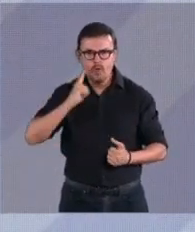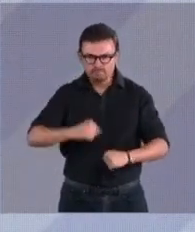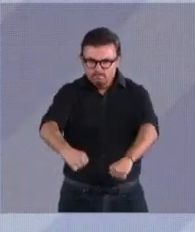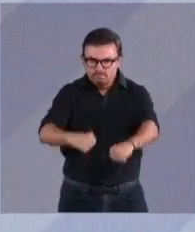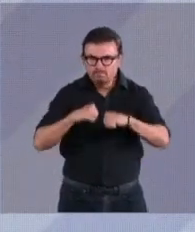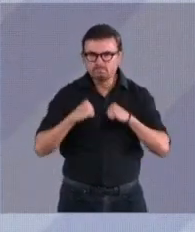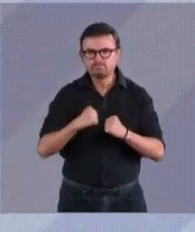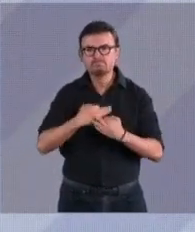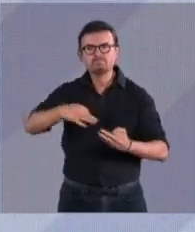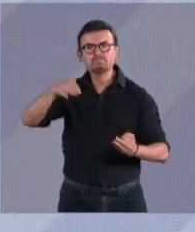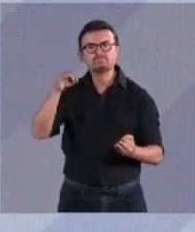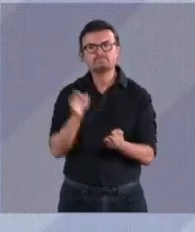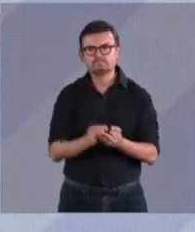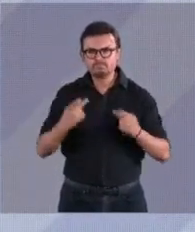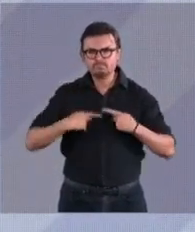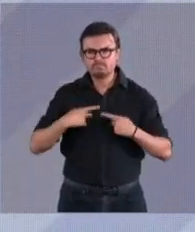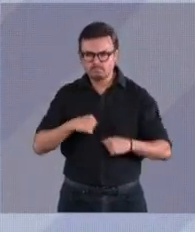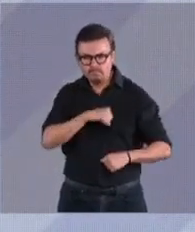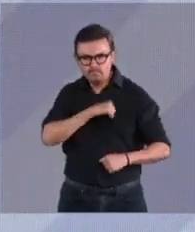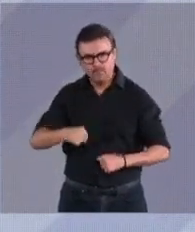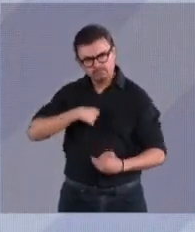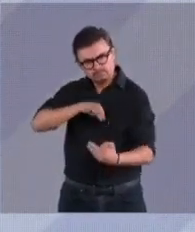delincuentes, con corazón para cuidarte.